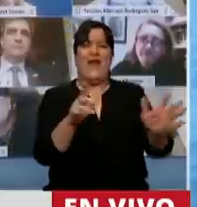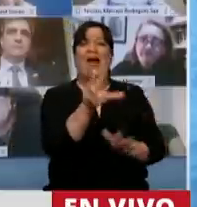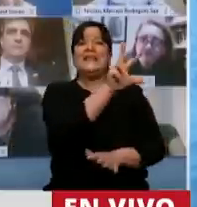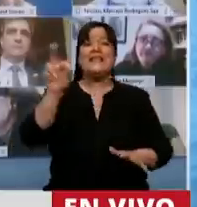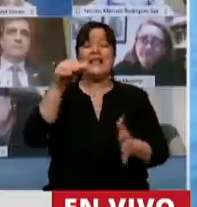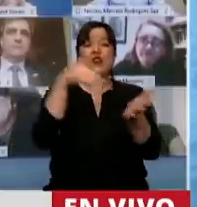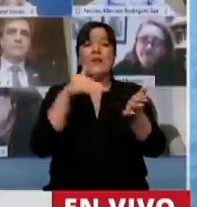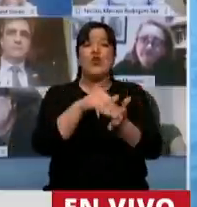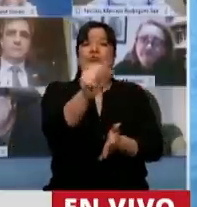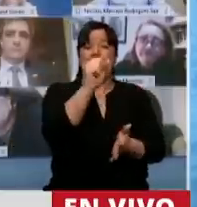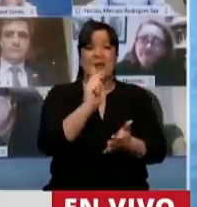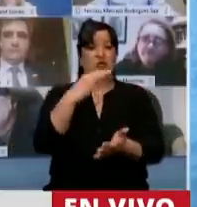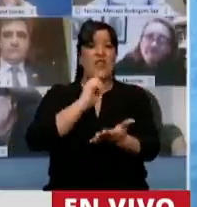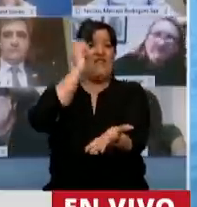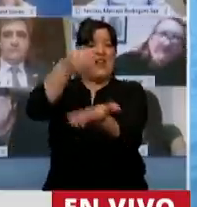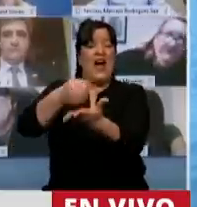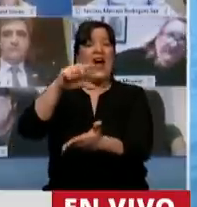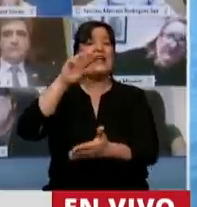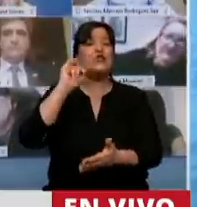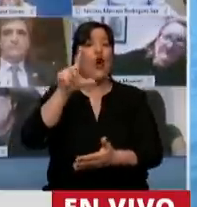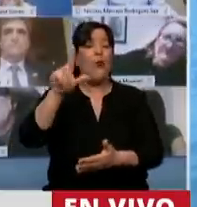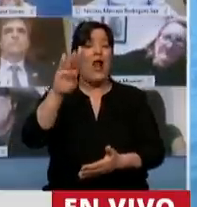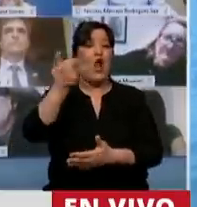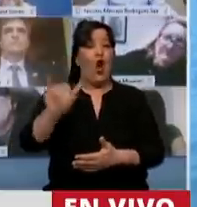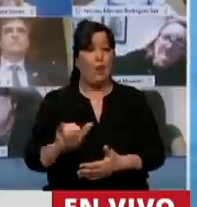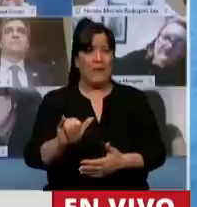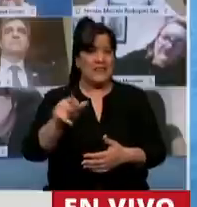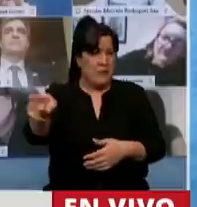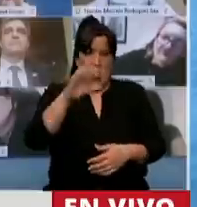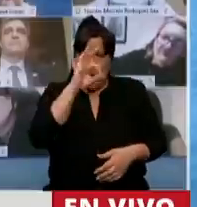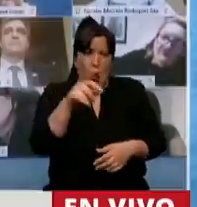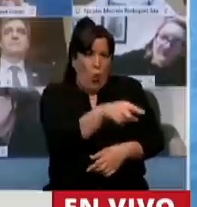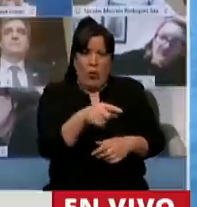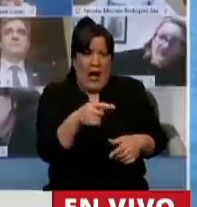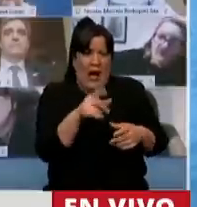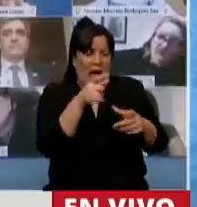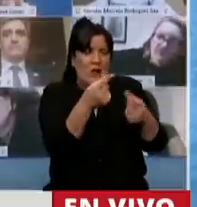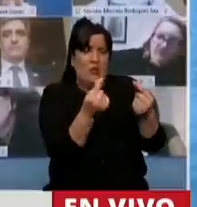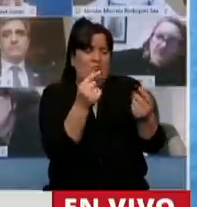millones de pesos a Cristóbal López cuando no había ni llevado una pala ni una bolsa de Portland.